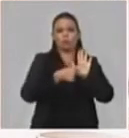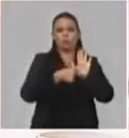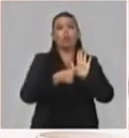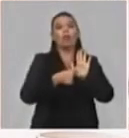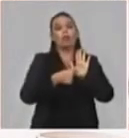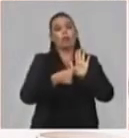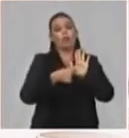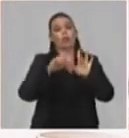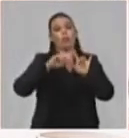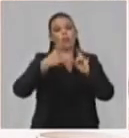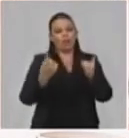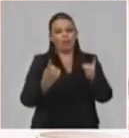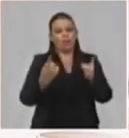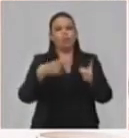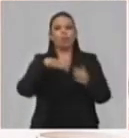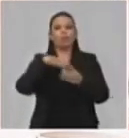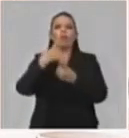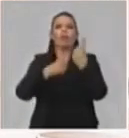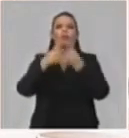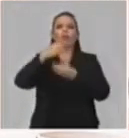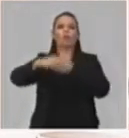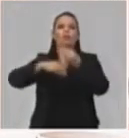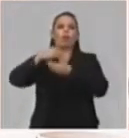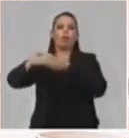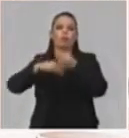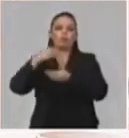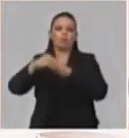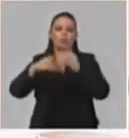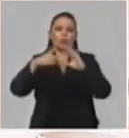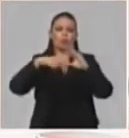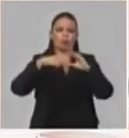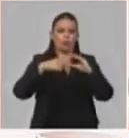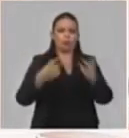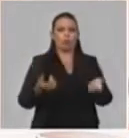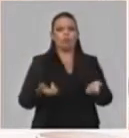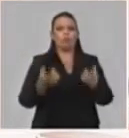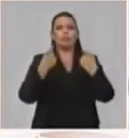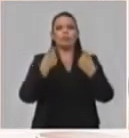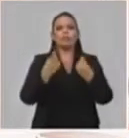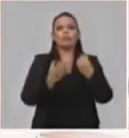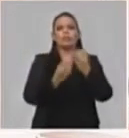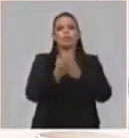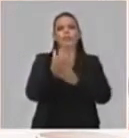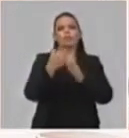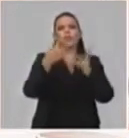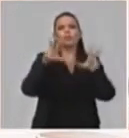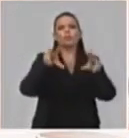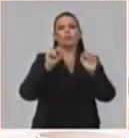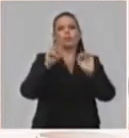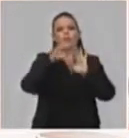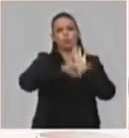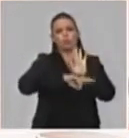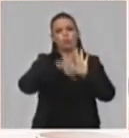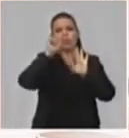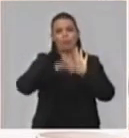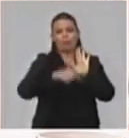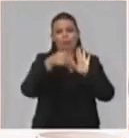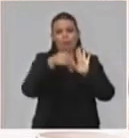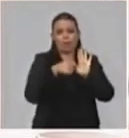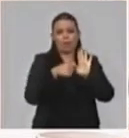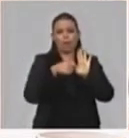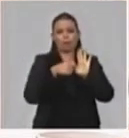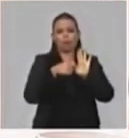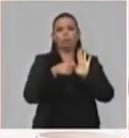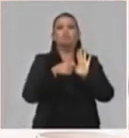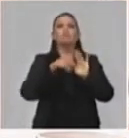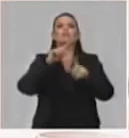producirse cambios en el contenido de los mismos, también tenemos que elaborar nuevas resoluciones. Y estas resoluciones nosotros las hemos consultado con las